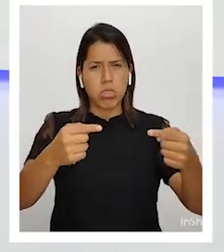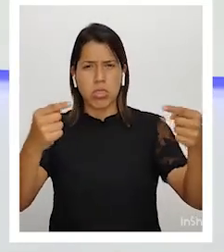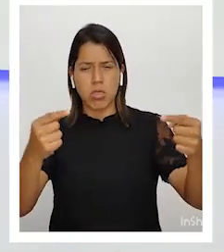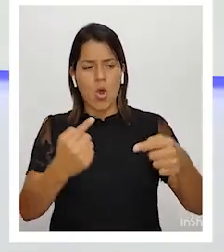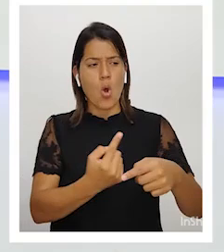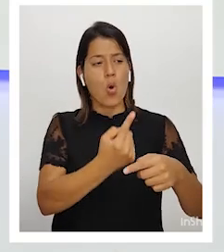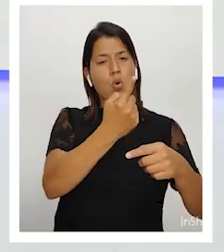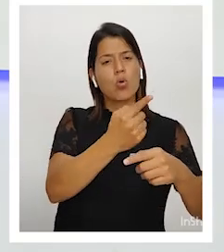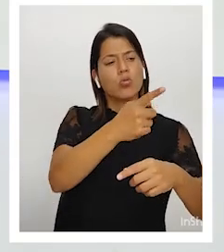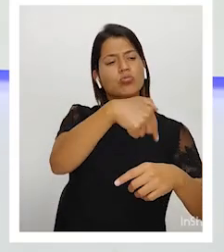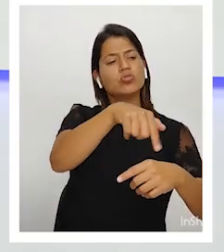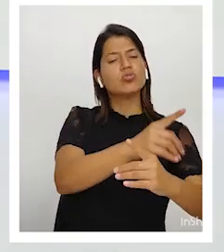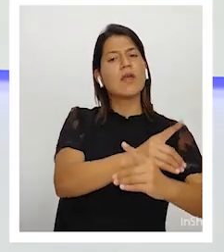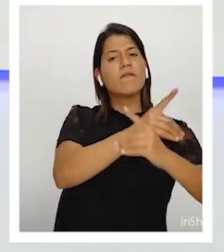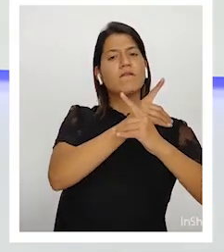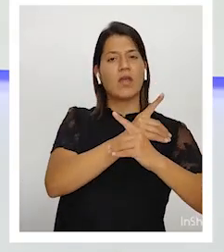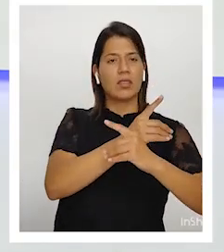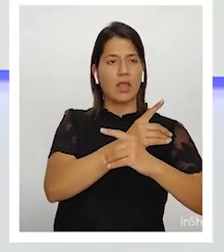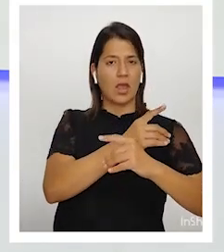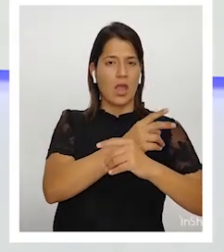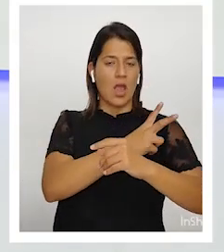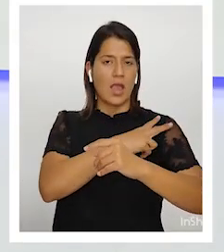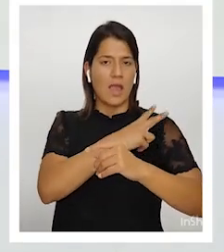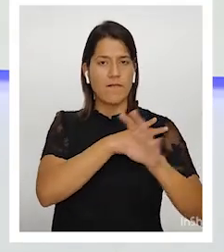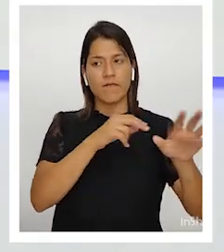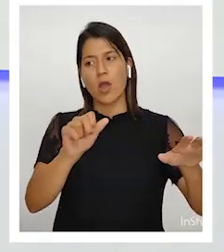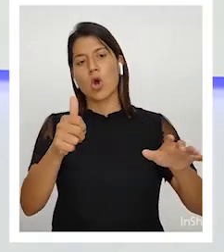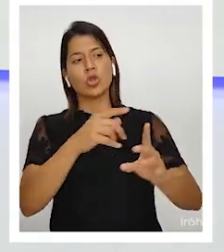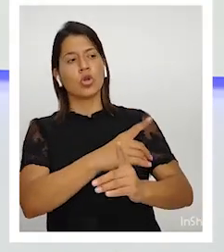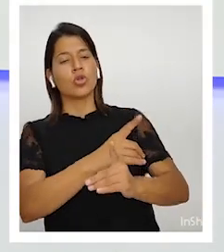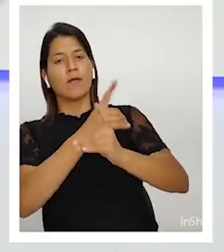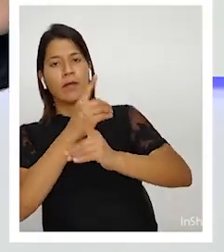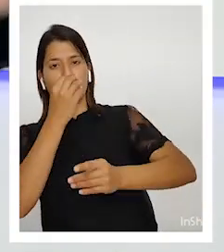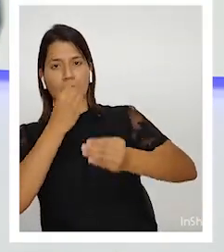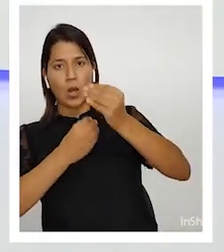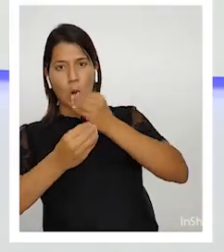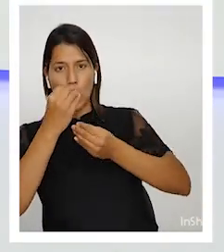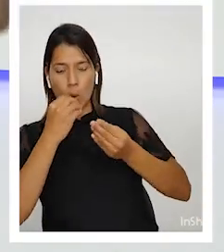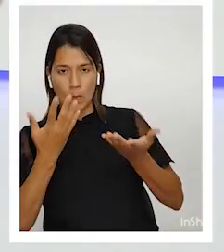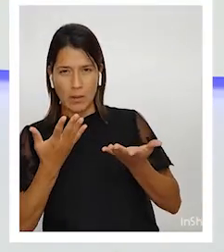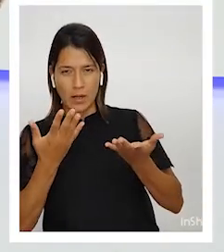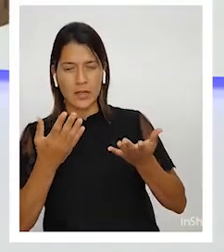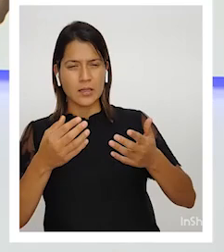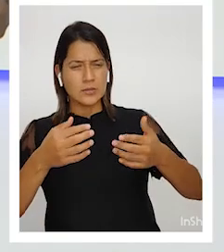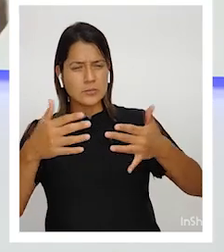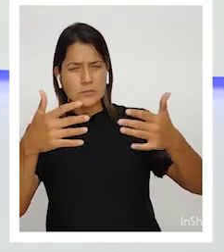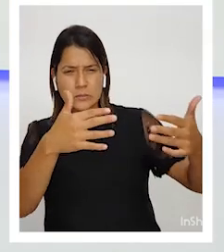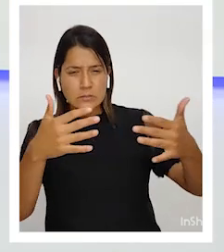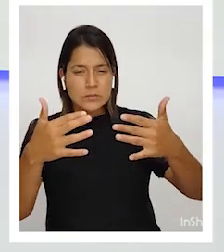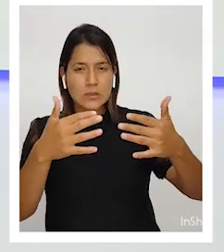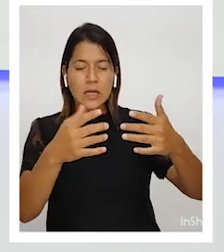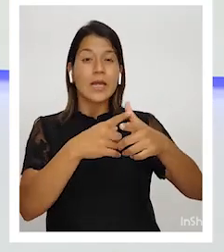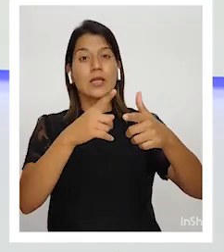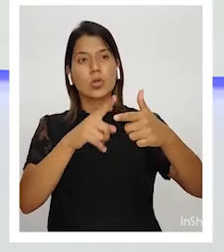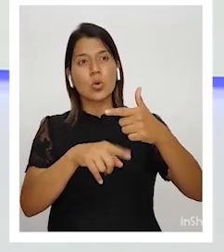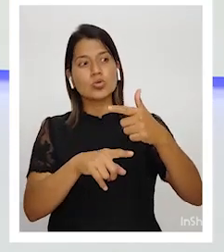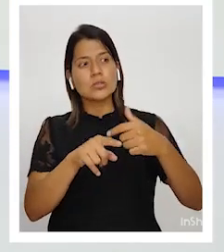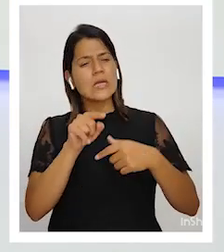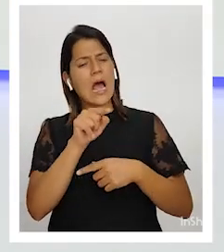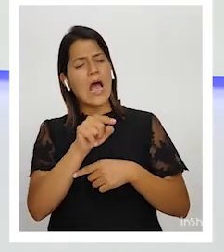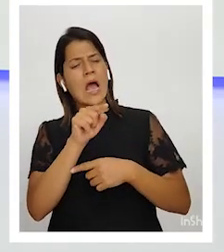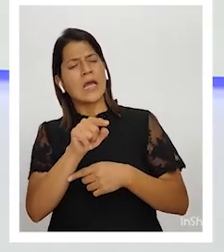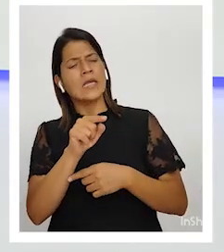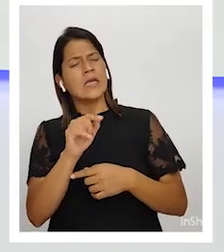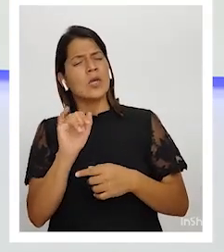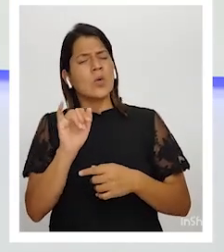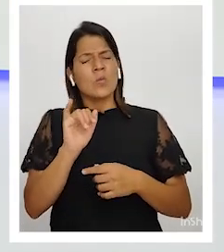comer. Se suscita esa espina por tratar de entender